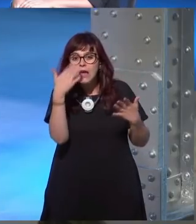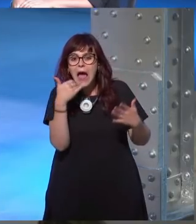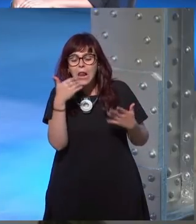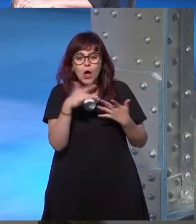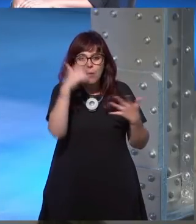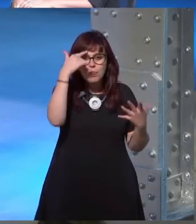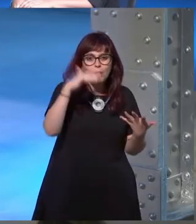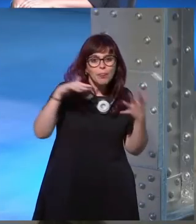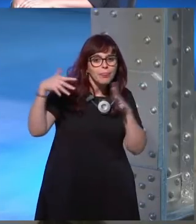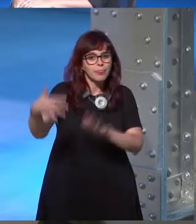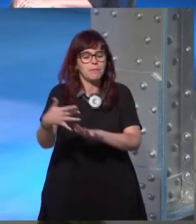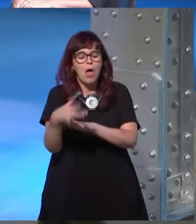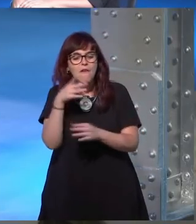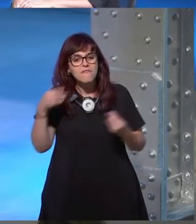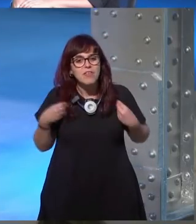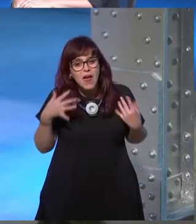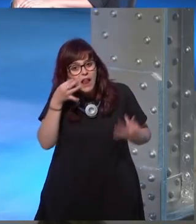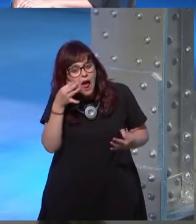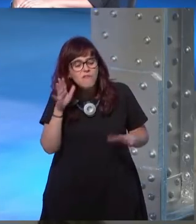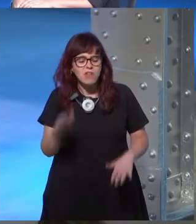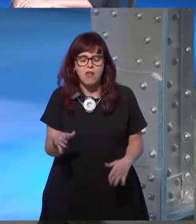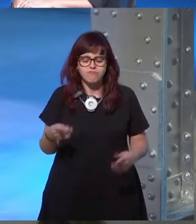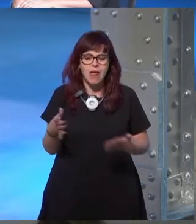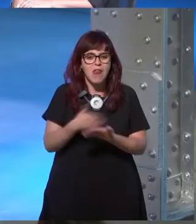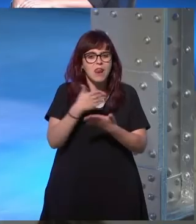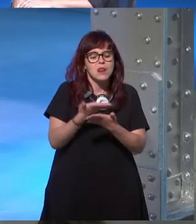se pudiera canalizar bueno pues eso ha aparecido en mi obra